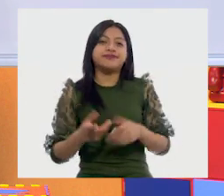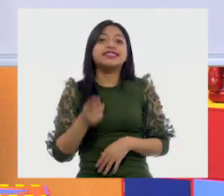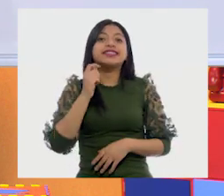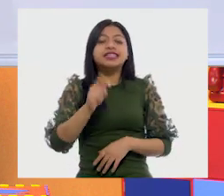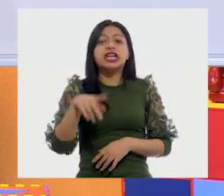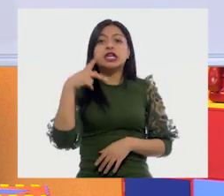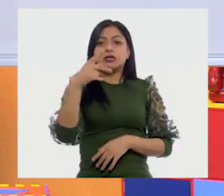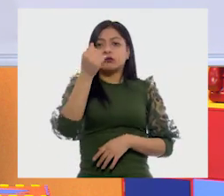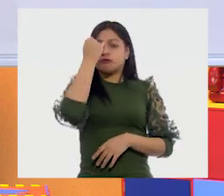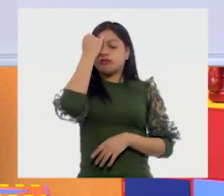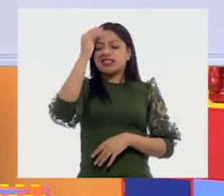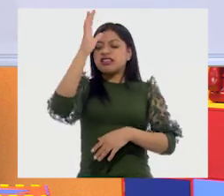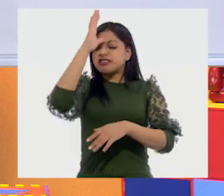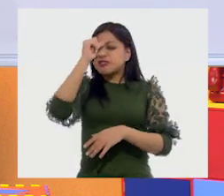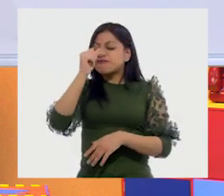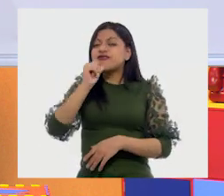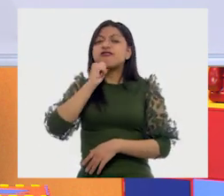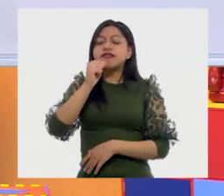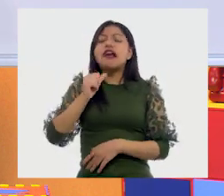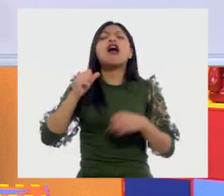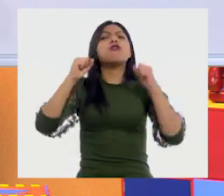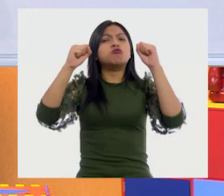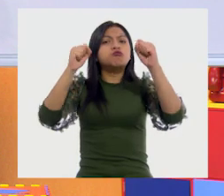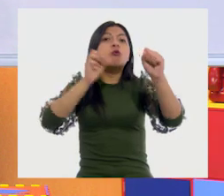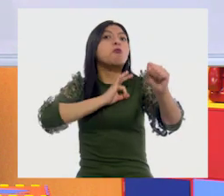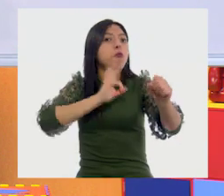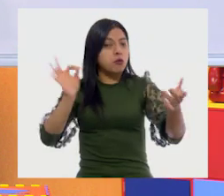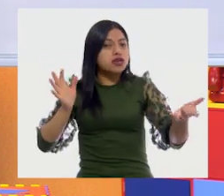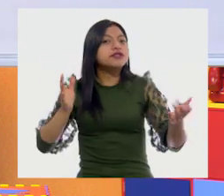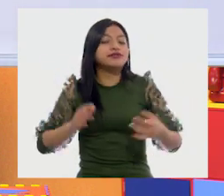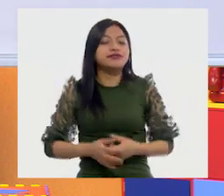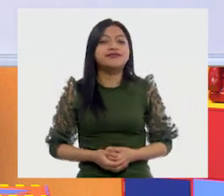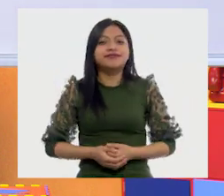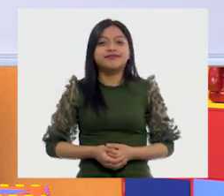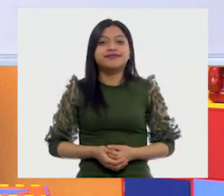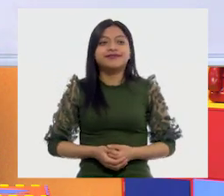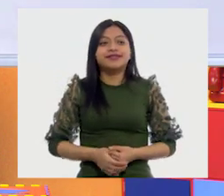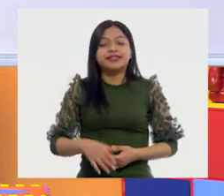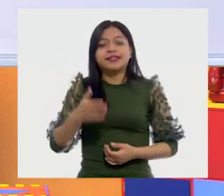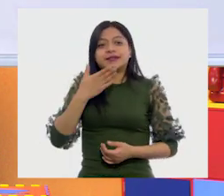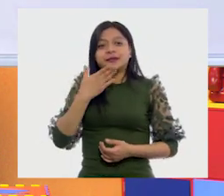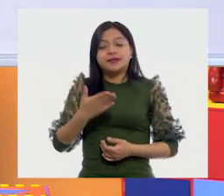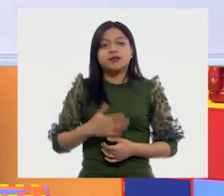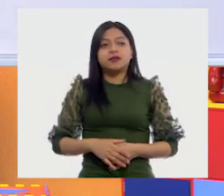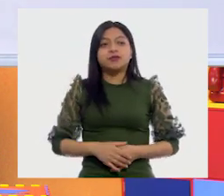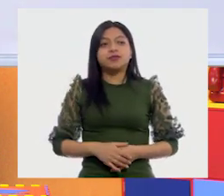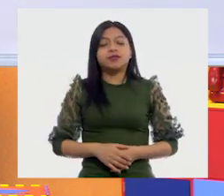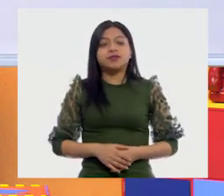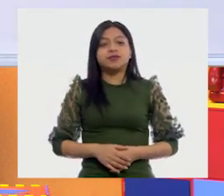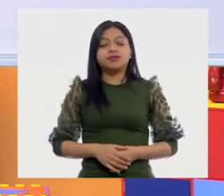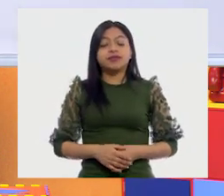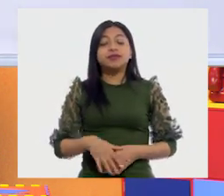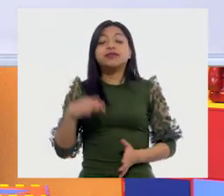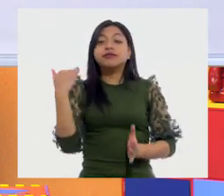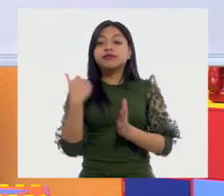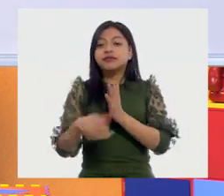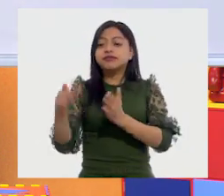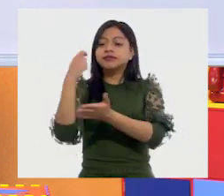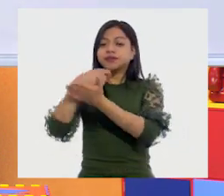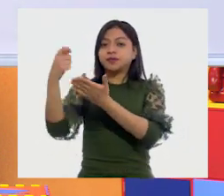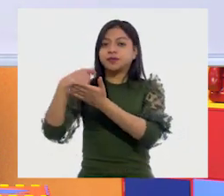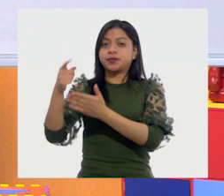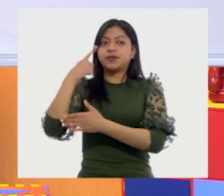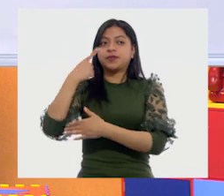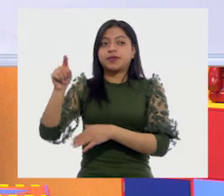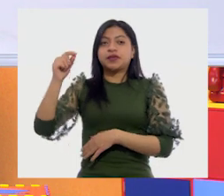una idea con la que no estamos de acuerdo. Ah, muy bien. Y entonces, si lo podemos hacer, vamos a ver, nos faltó, ya